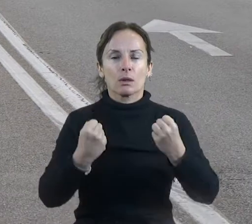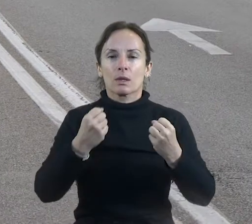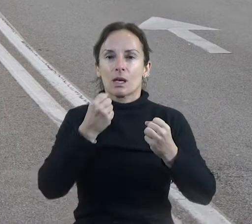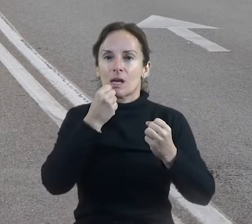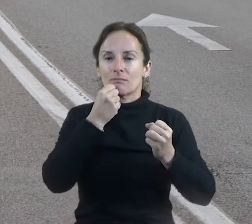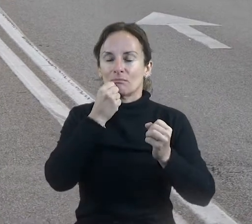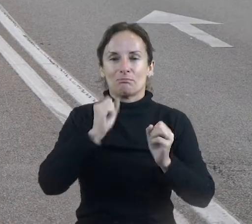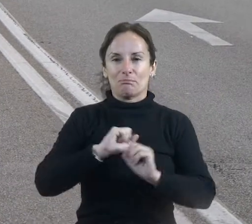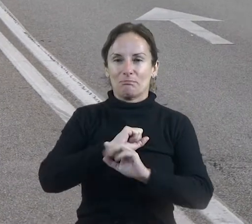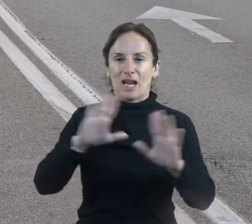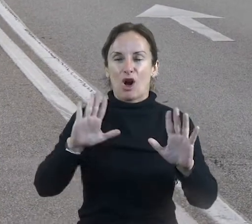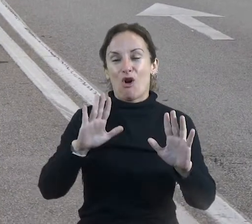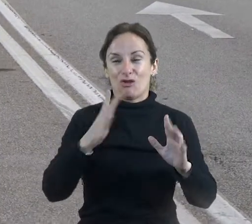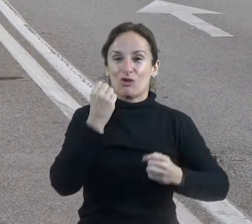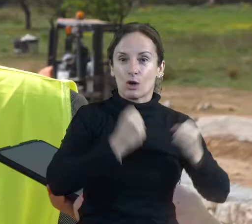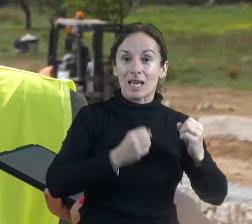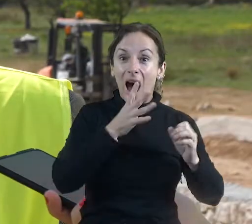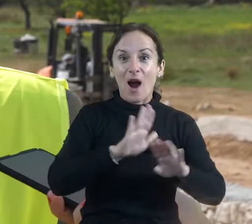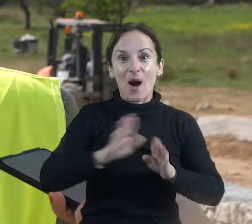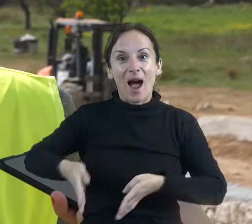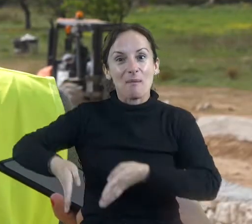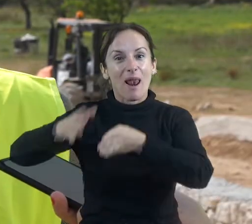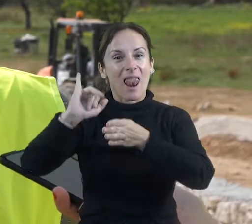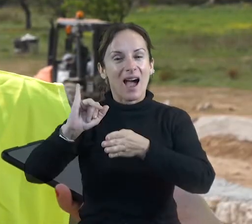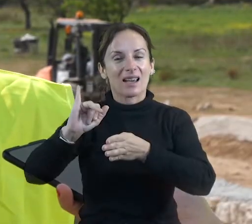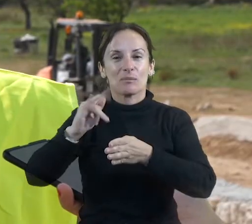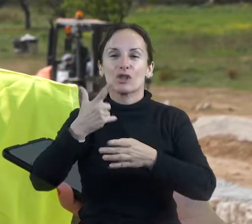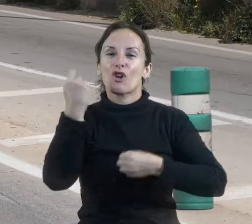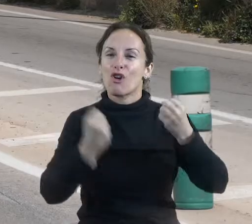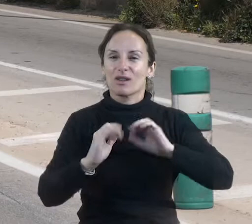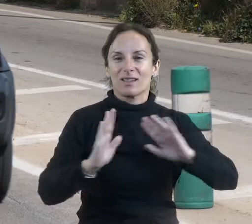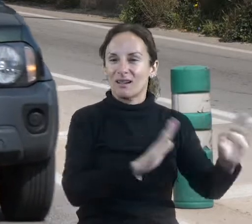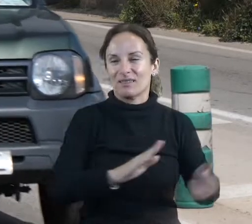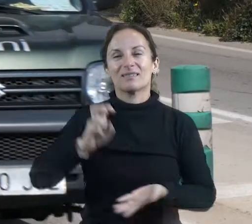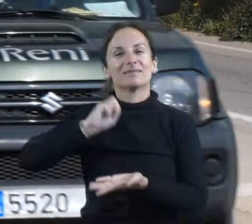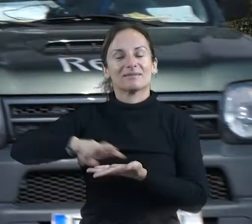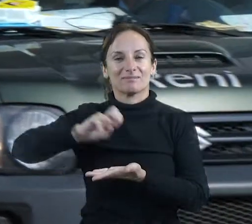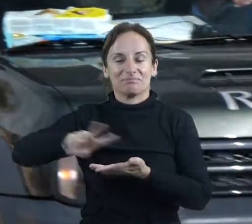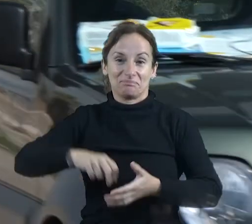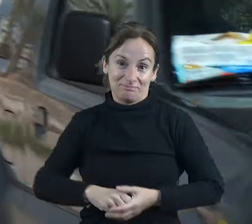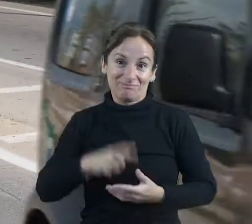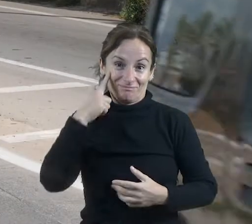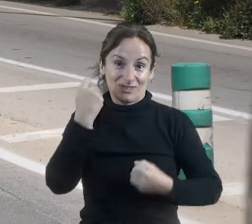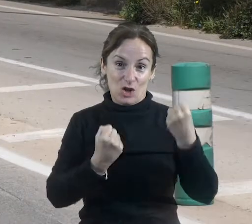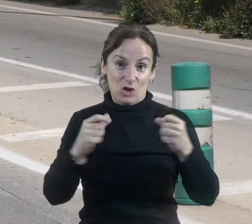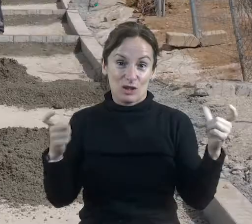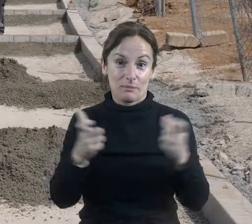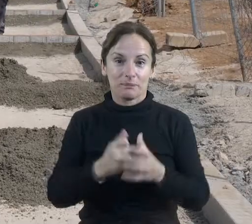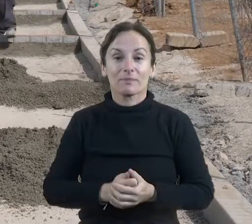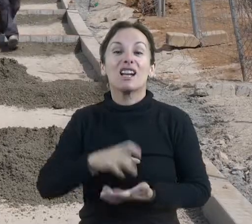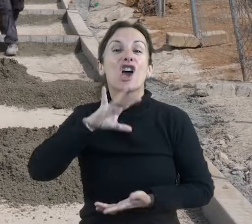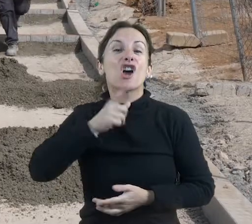seguros se ven obligados a coger el coche para desplazarse al hospital de esta manera lo podrán hacer a pie. bueno, contentos y